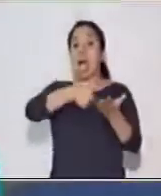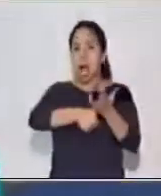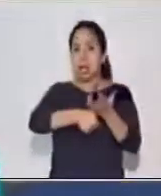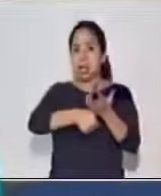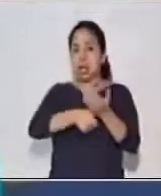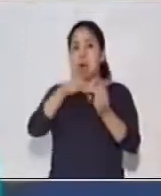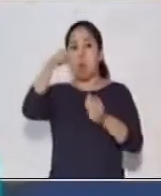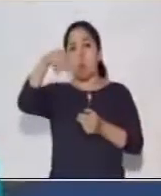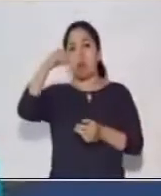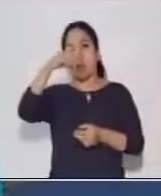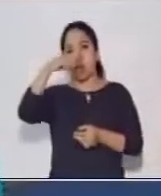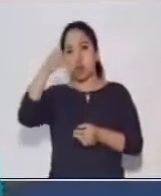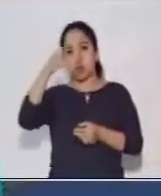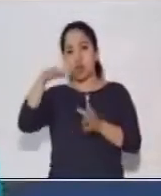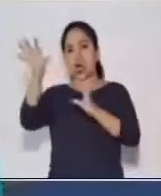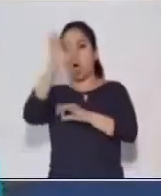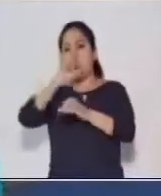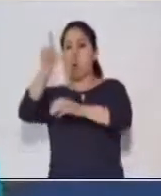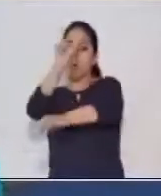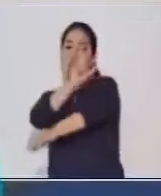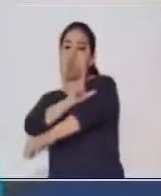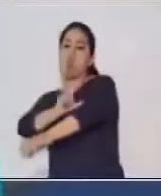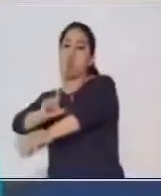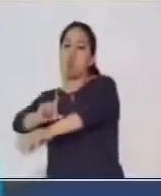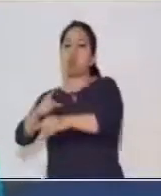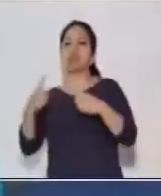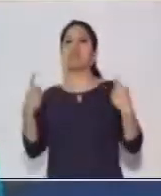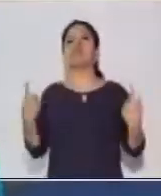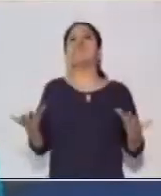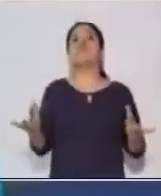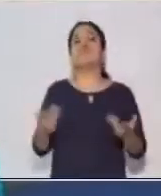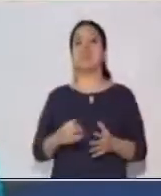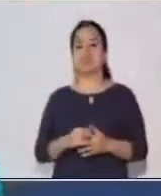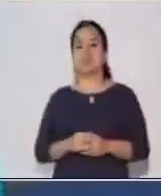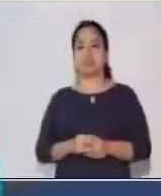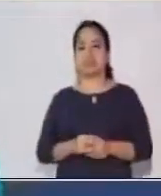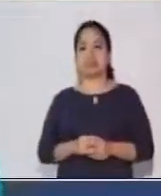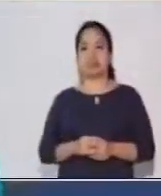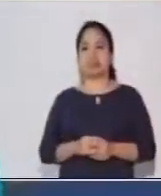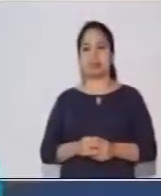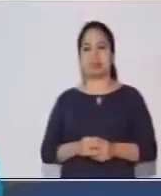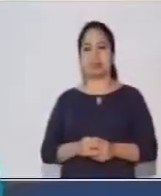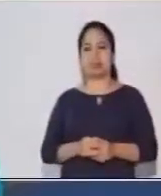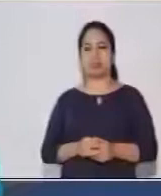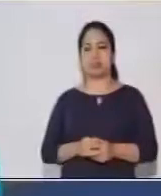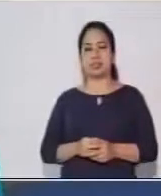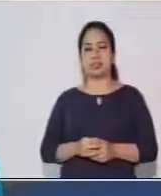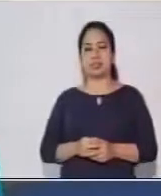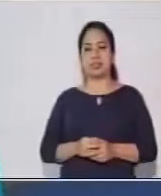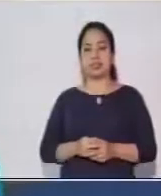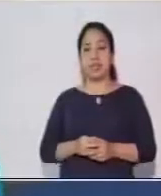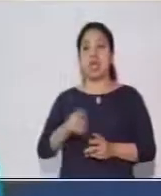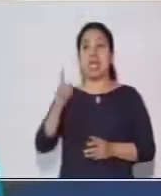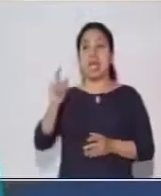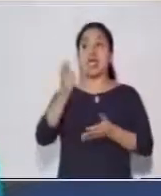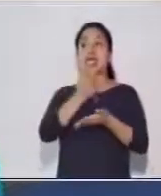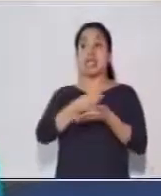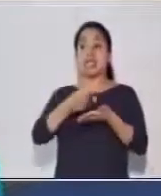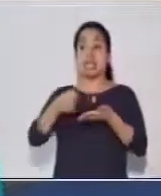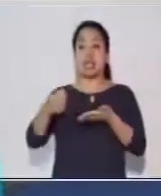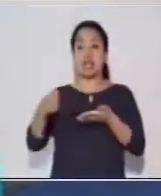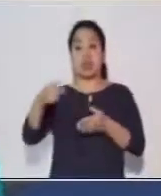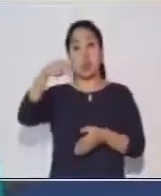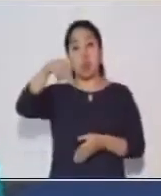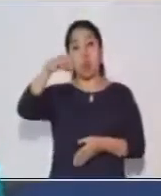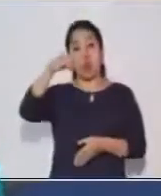o un cuento? Muy bien, excelente. Muy bien. ¿A quién escribió la